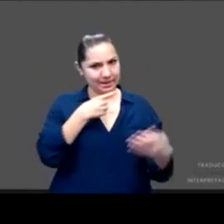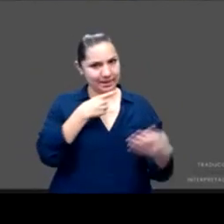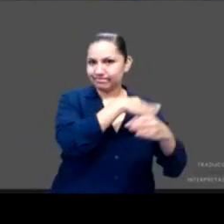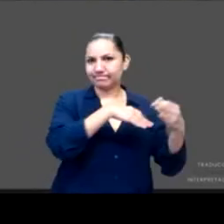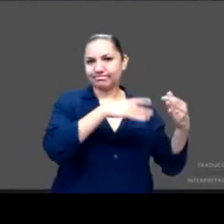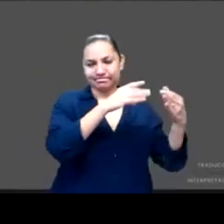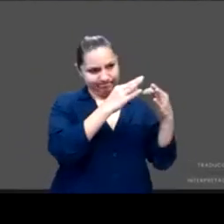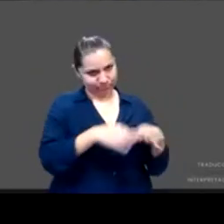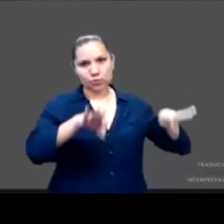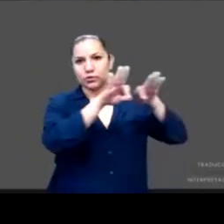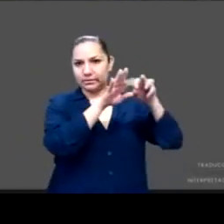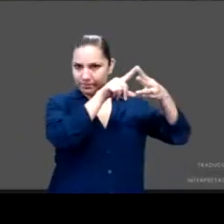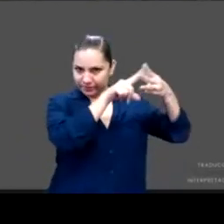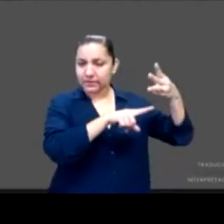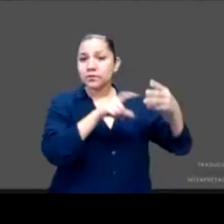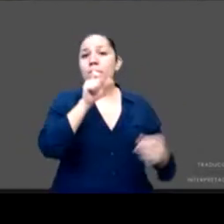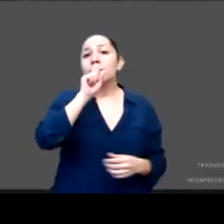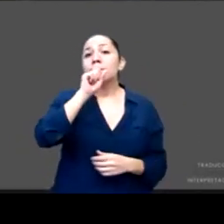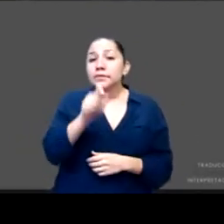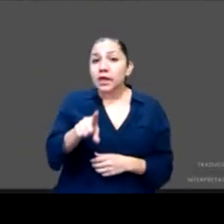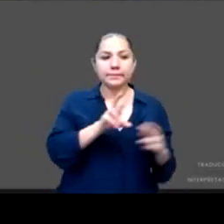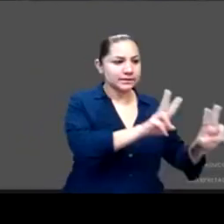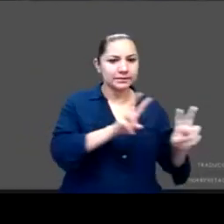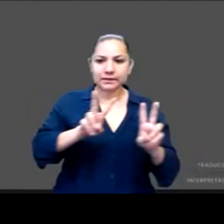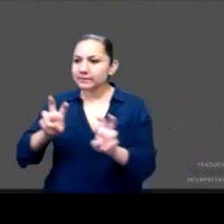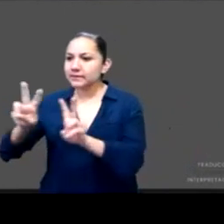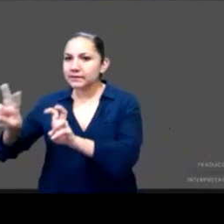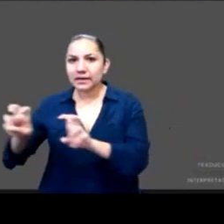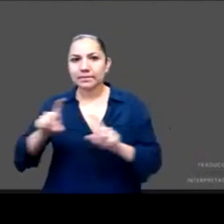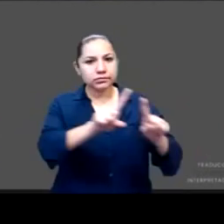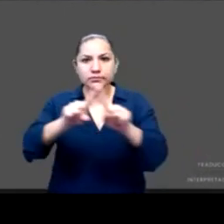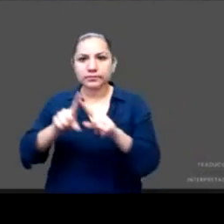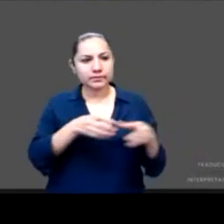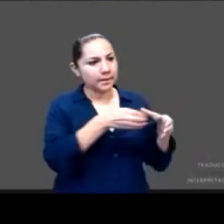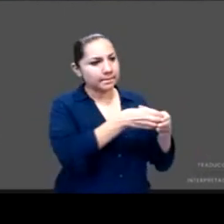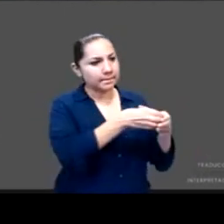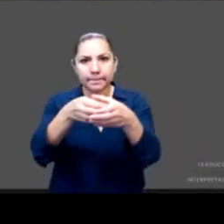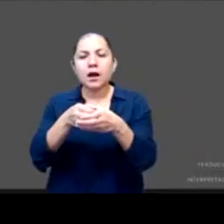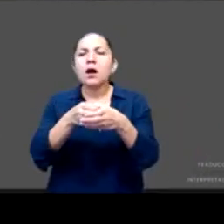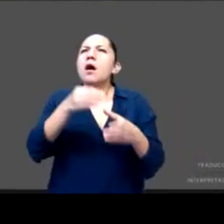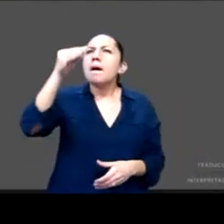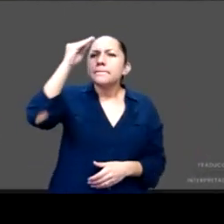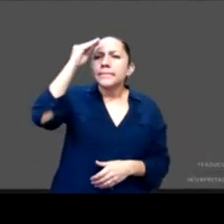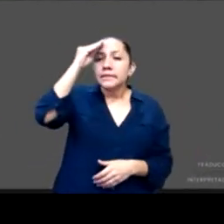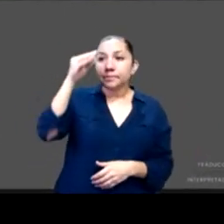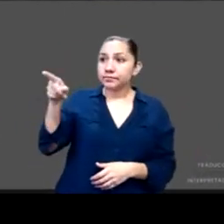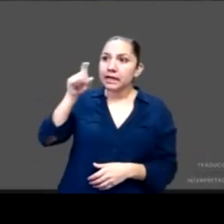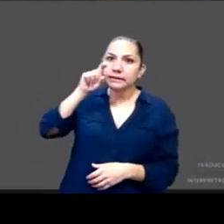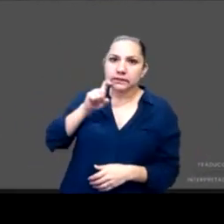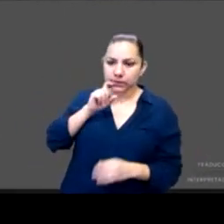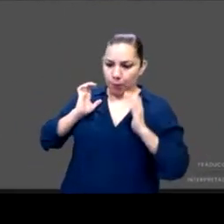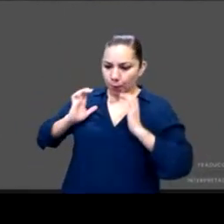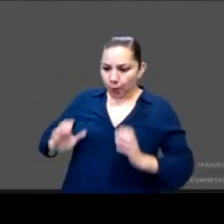refirió Valeria. Cuando hablamos de la educación de la sexualidad pensamos en el sector educativo. Sí, es el espacio fundamental, pero en él